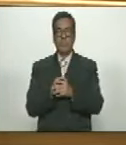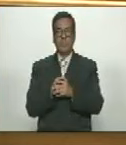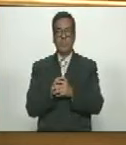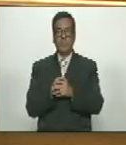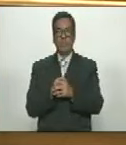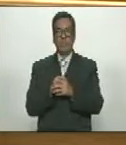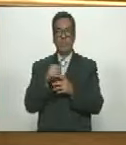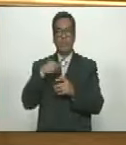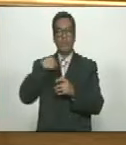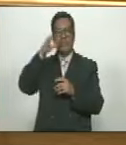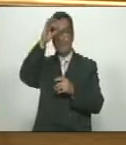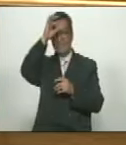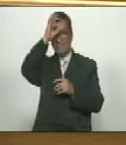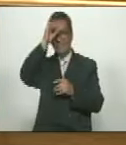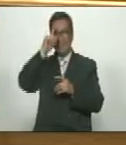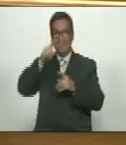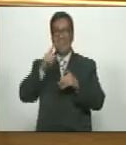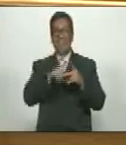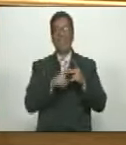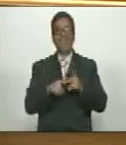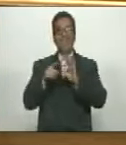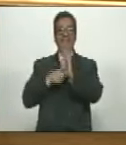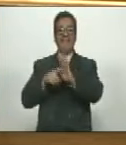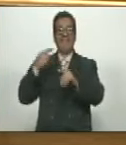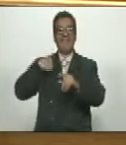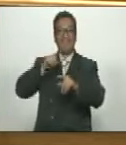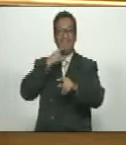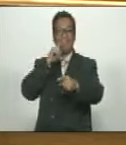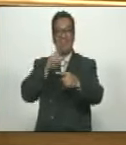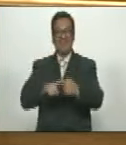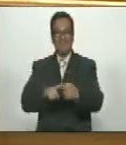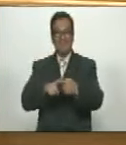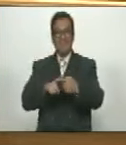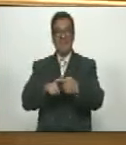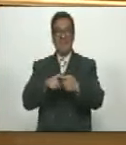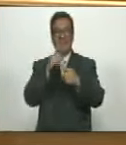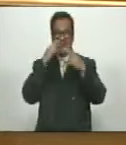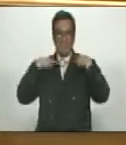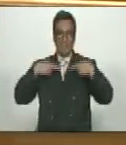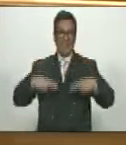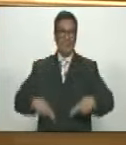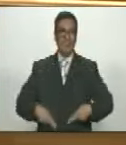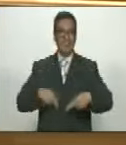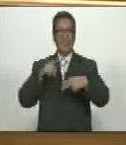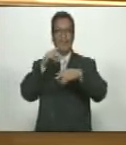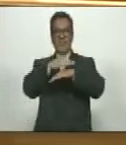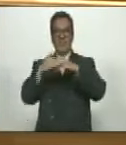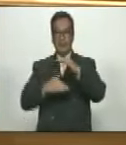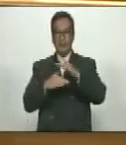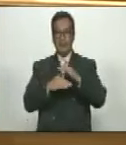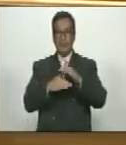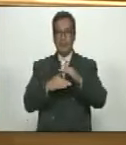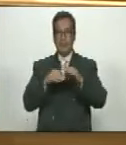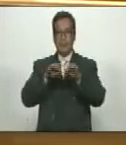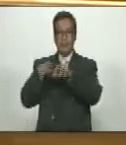Yo no sé si debe exigir algún rasgo de humanidad para con el subsecretario.